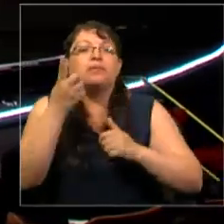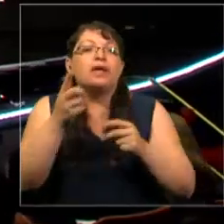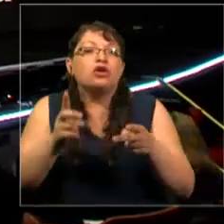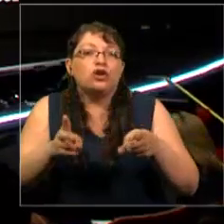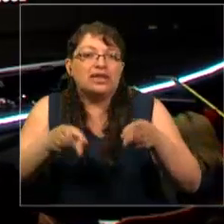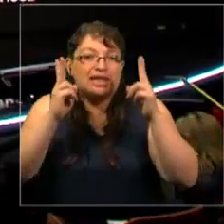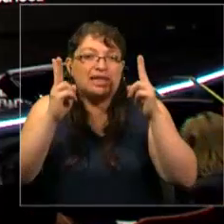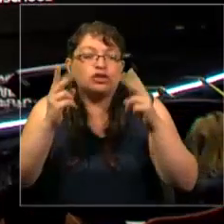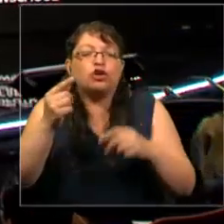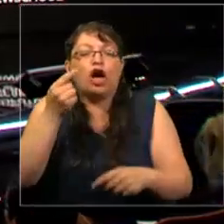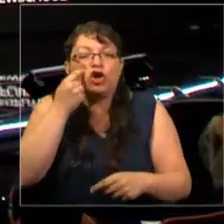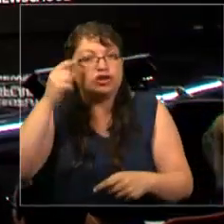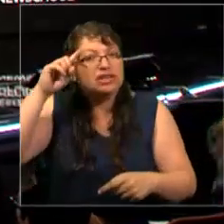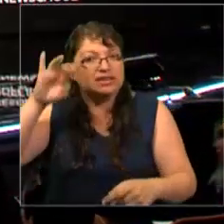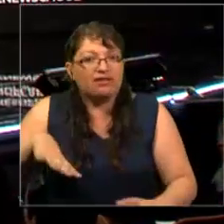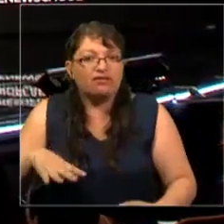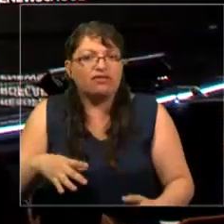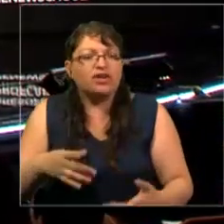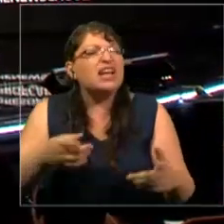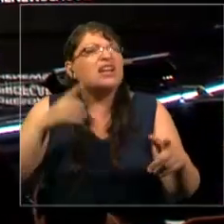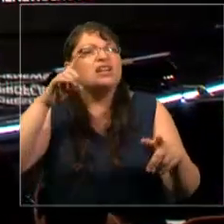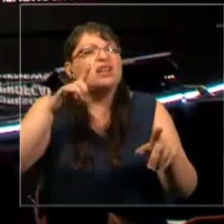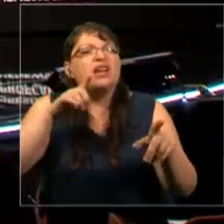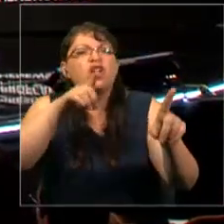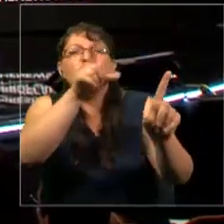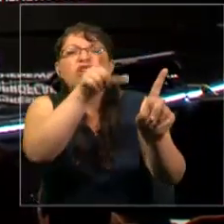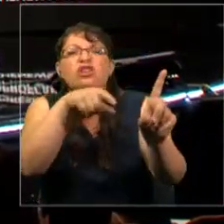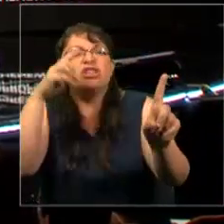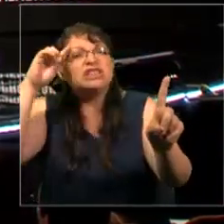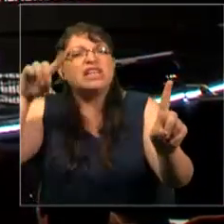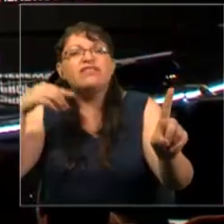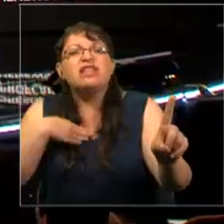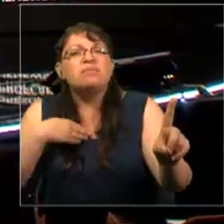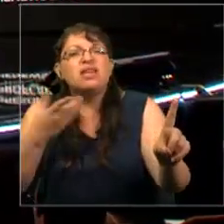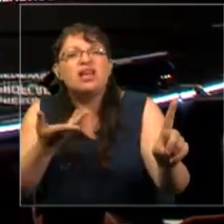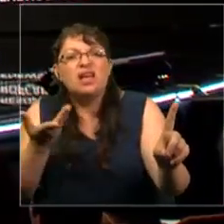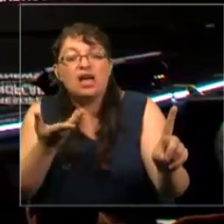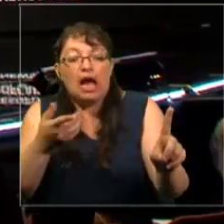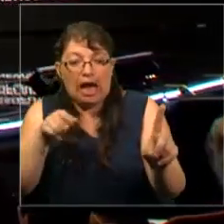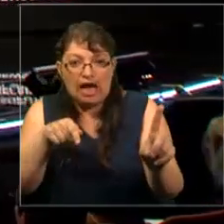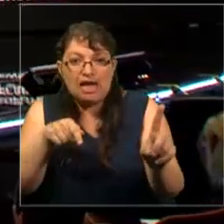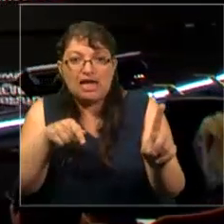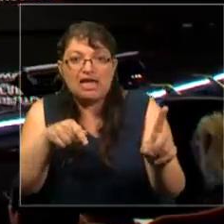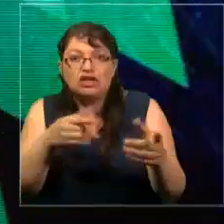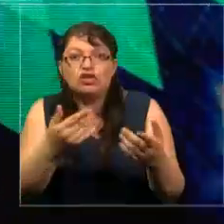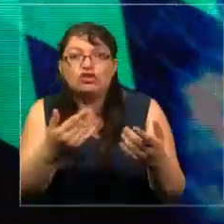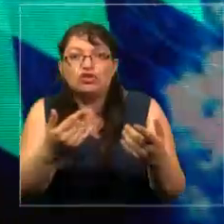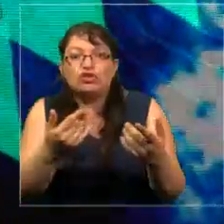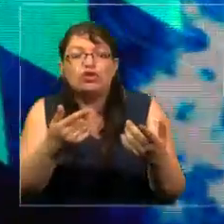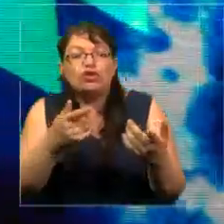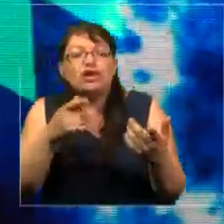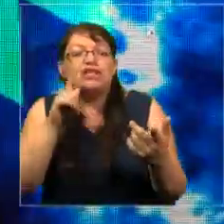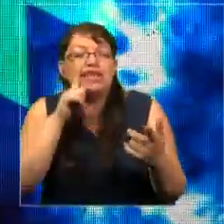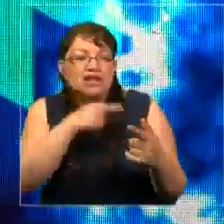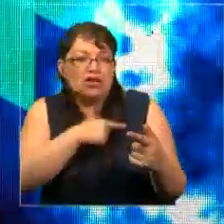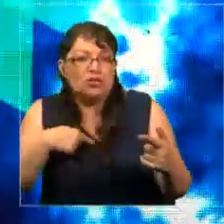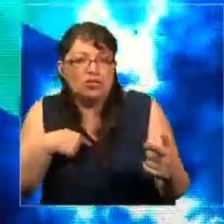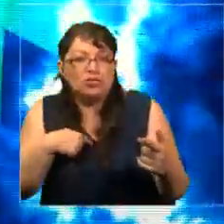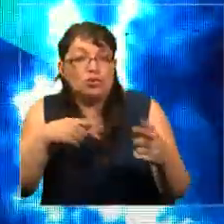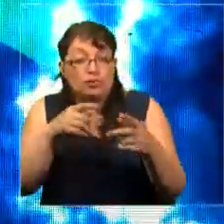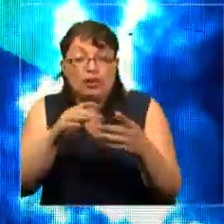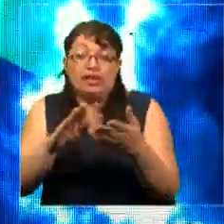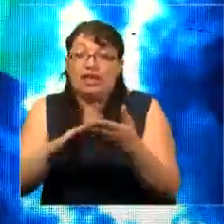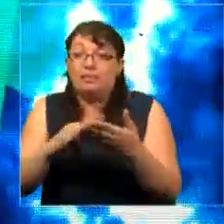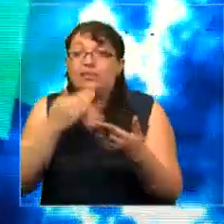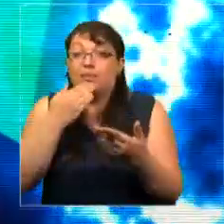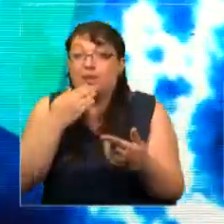conocimiento. ¿Qué saben de mí? Eso pertenece a mí, tiene un nombre adjunto a ello. Y el conocimiento, usted